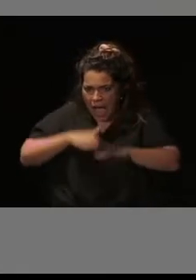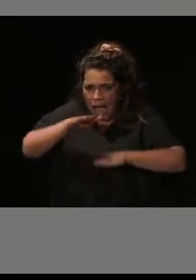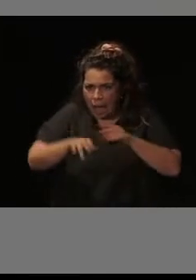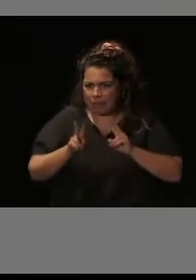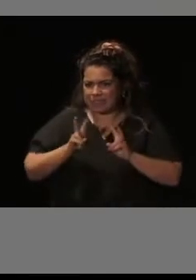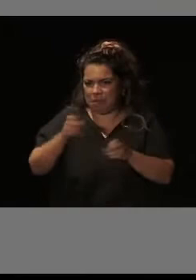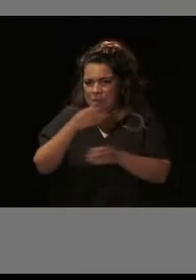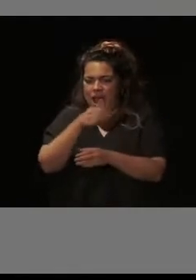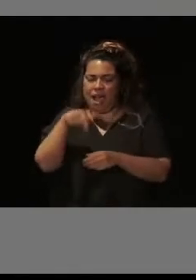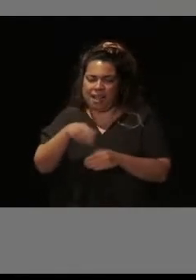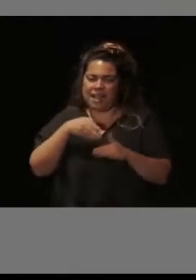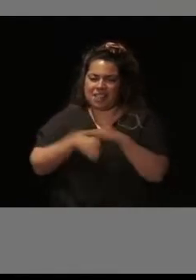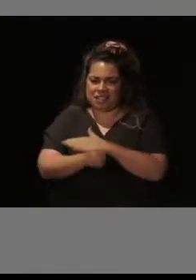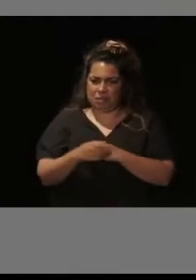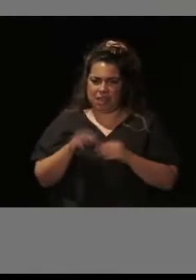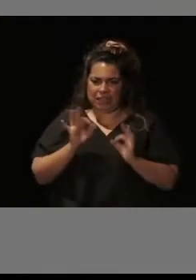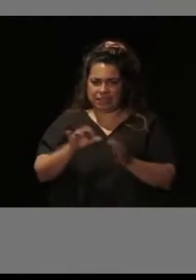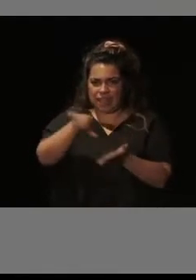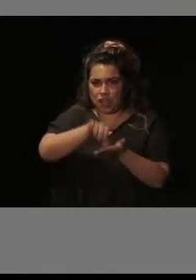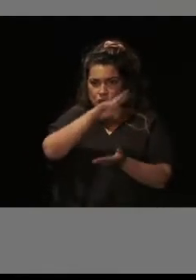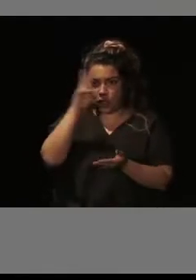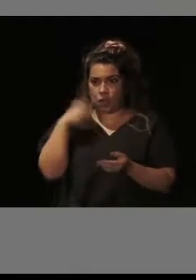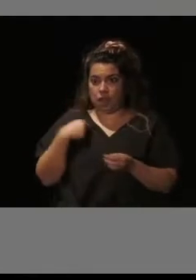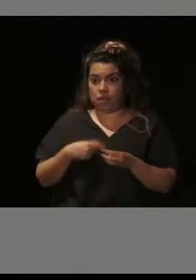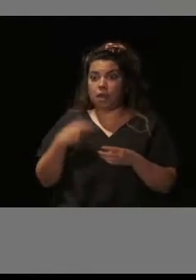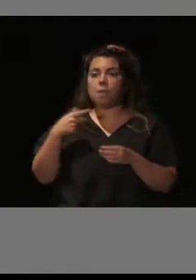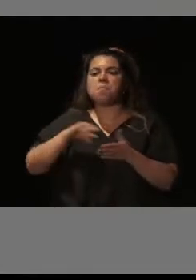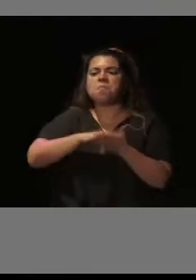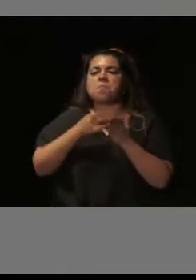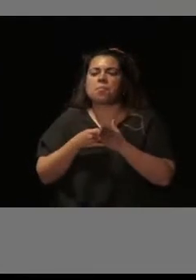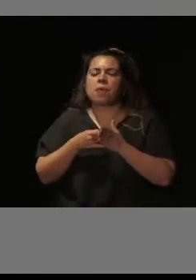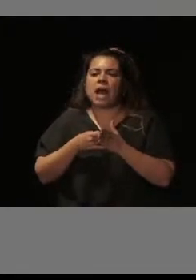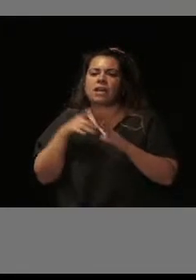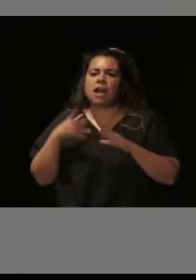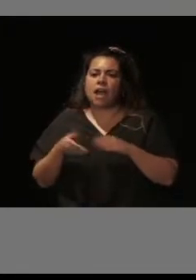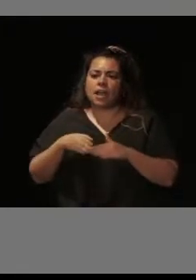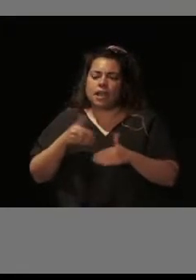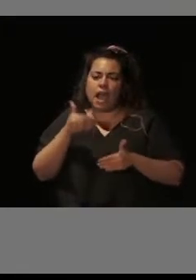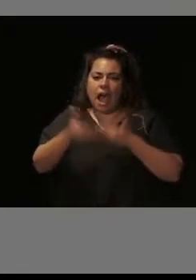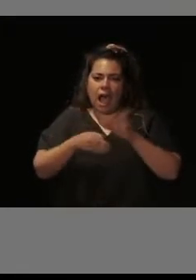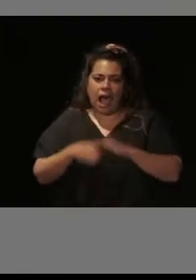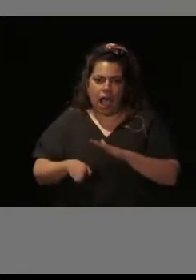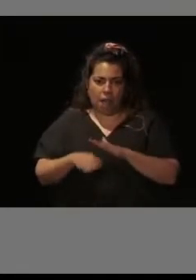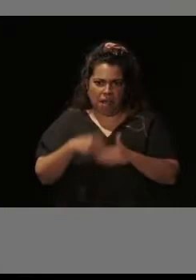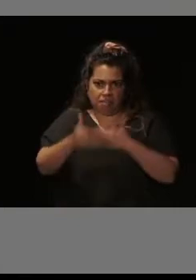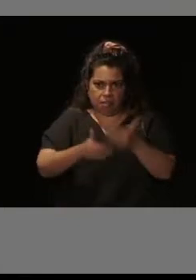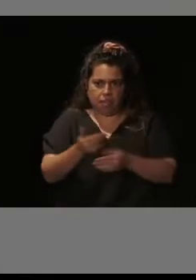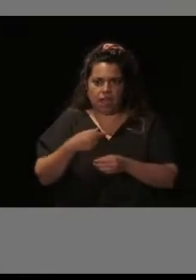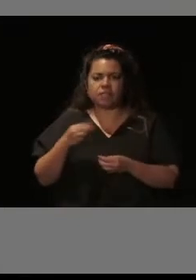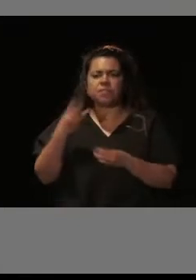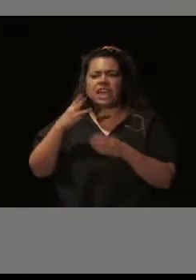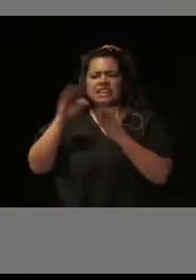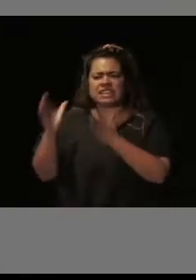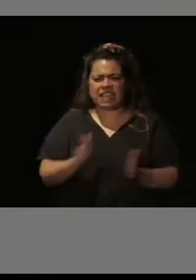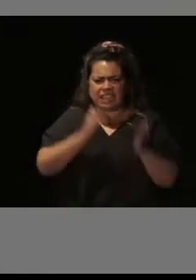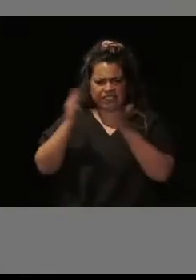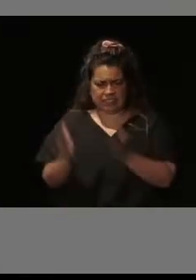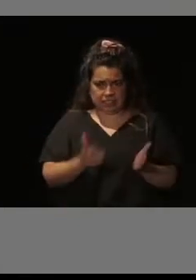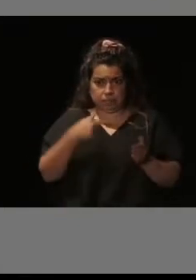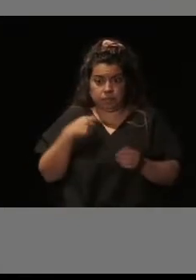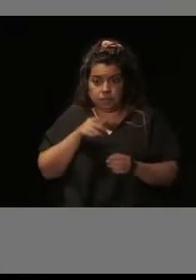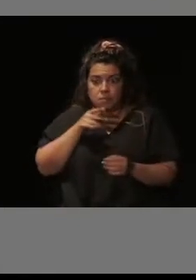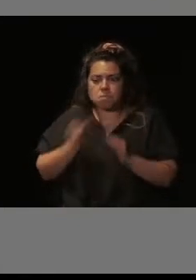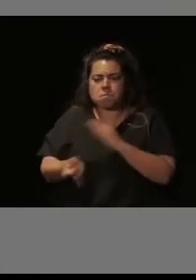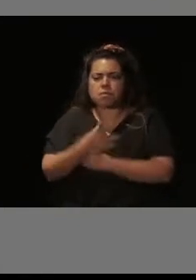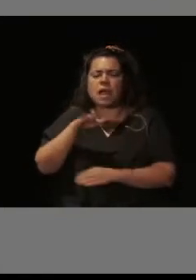ciudad. El plan ADAPTA, que tiene ya tres ediciones de 2020, 2021 y 2022, nace fundamentalmente para mejorar